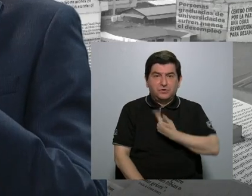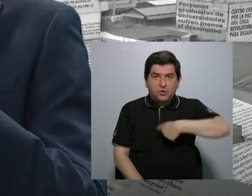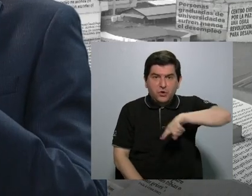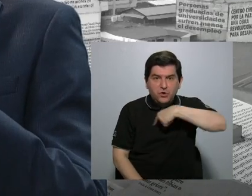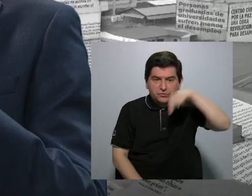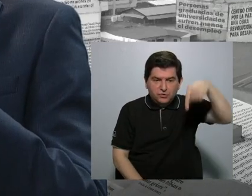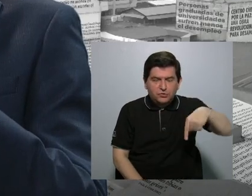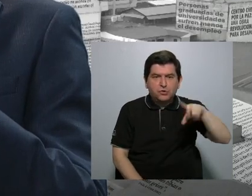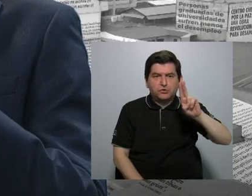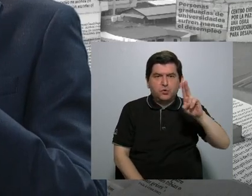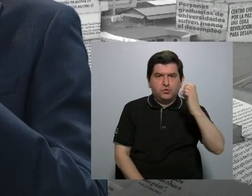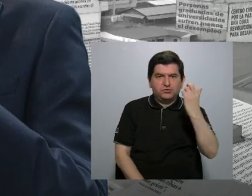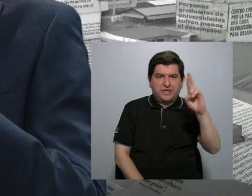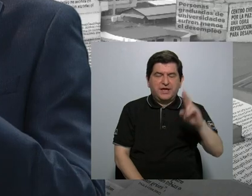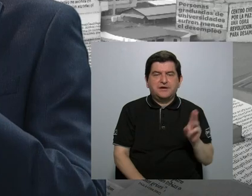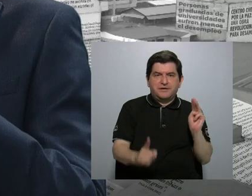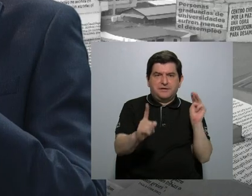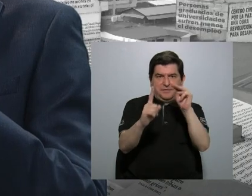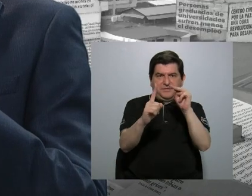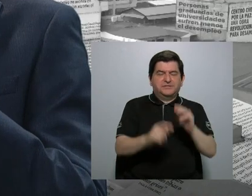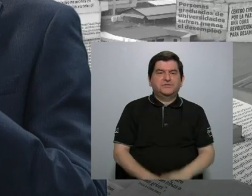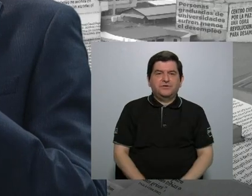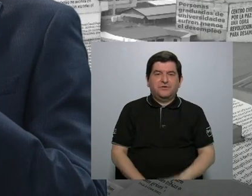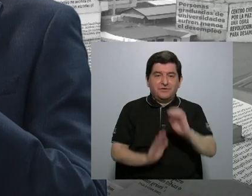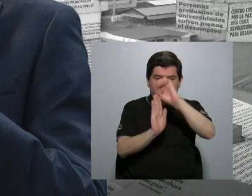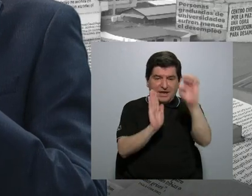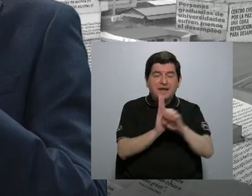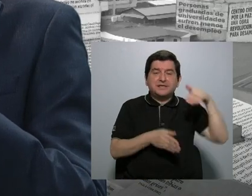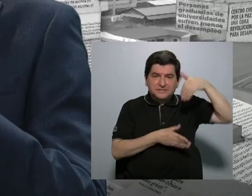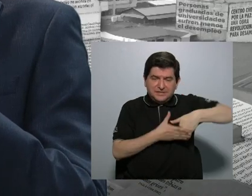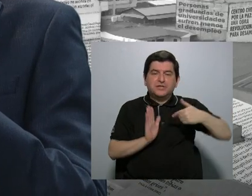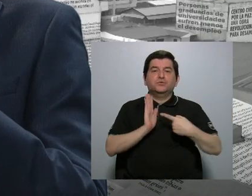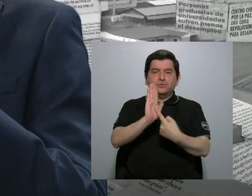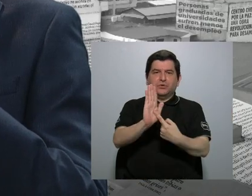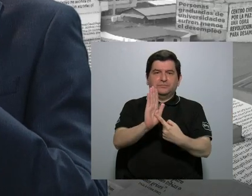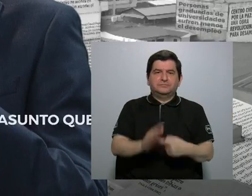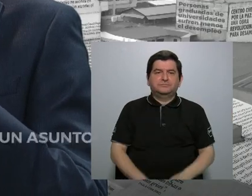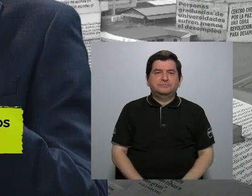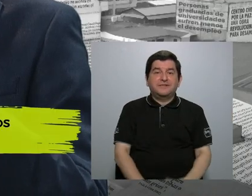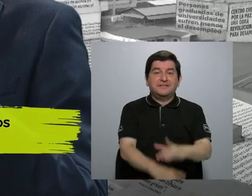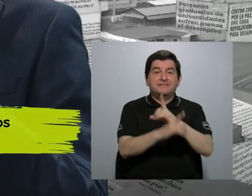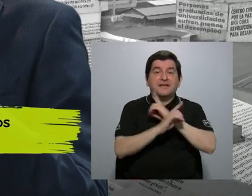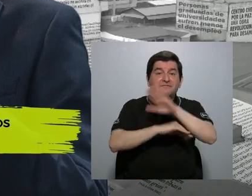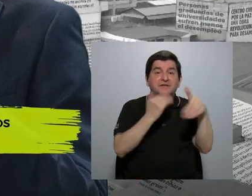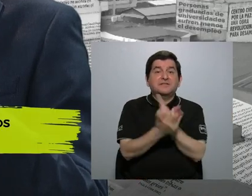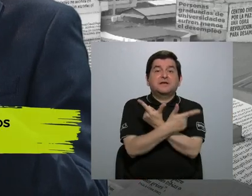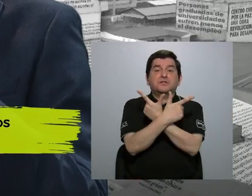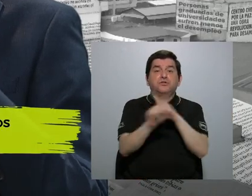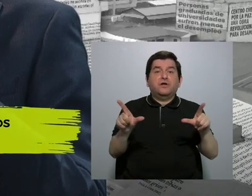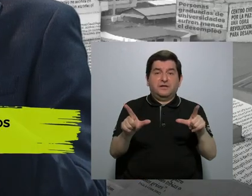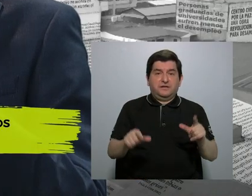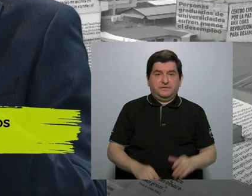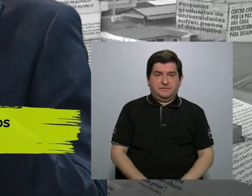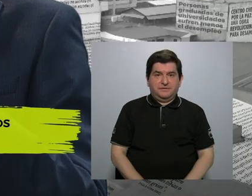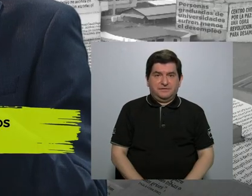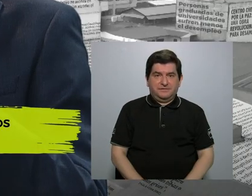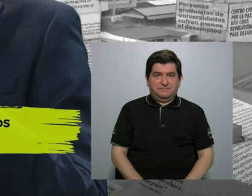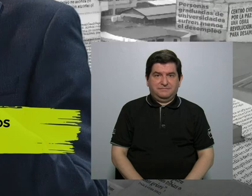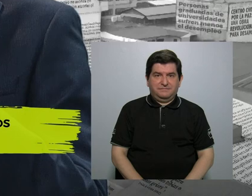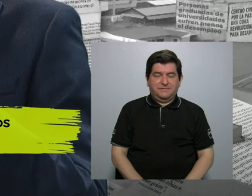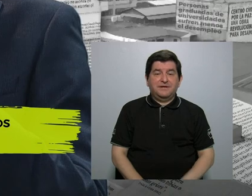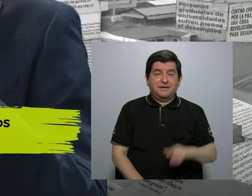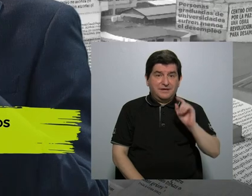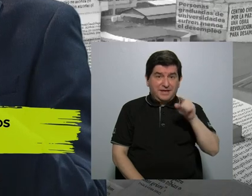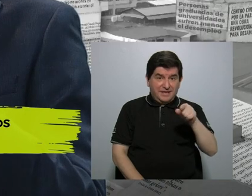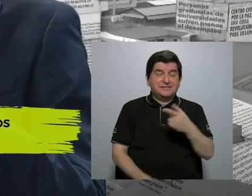en la Universidad de Costa Rica tenemos una misión, está en nuestro estatuto orgánico y es precisamente defender todas las libertades de la